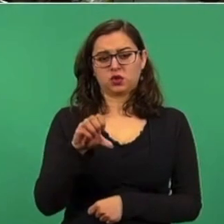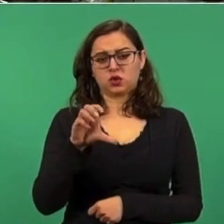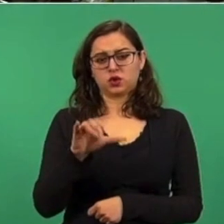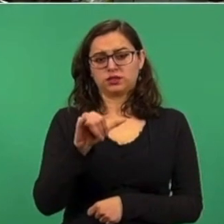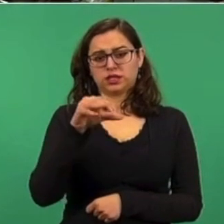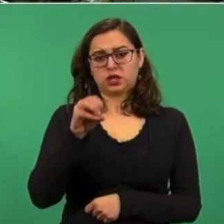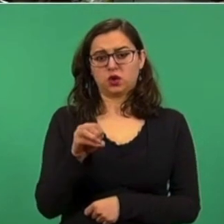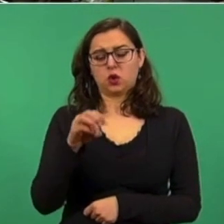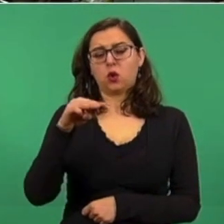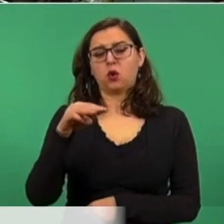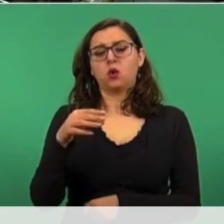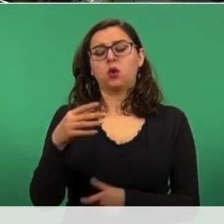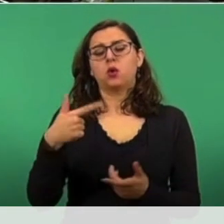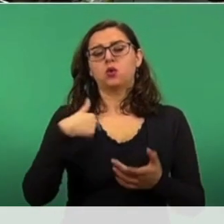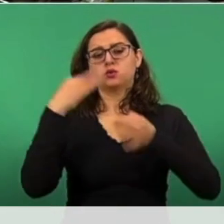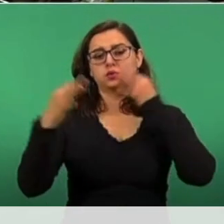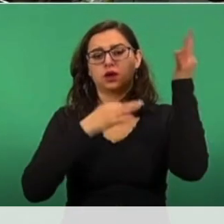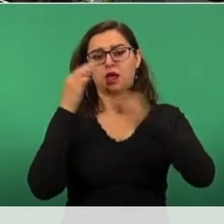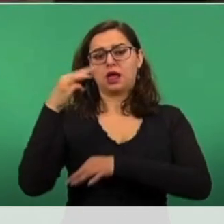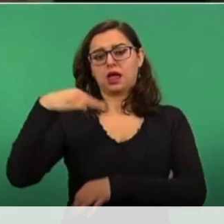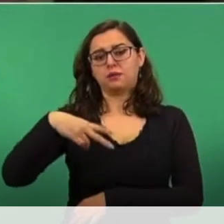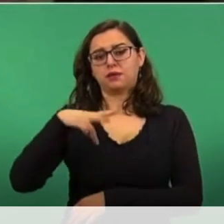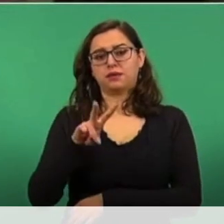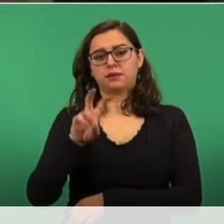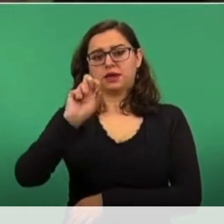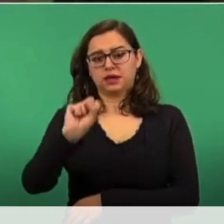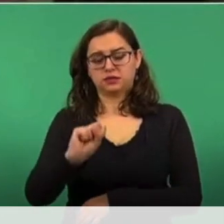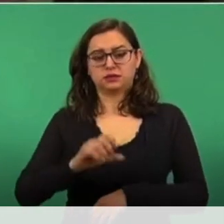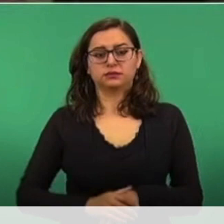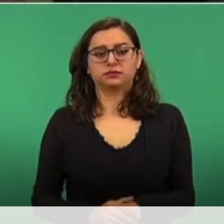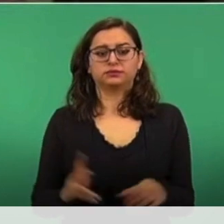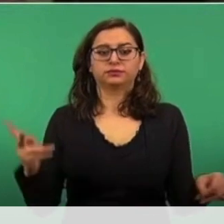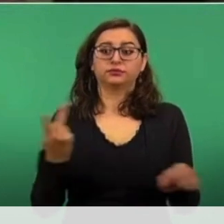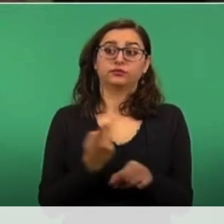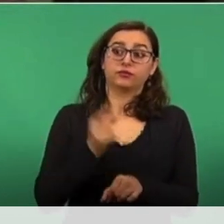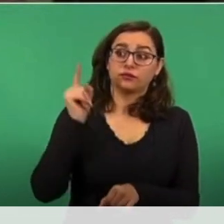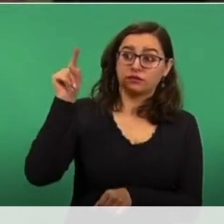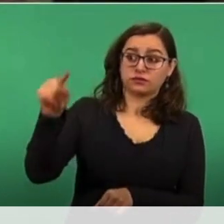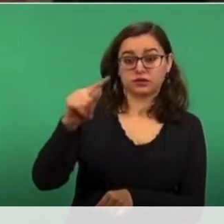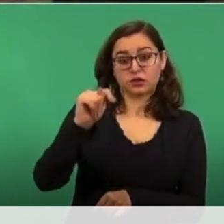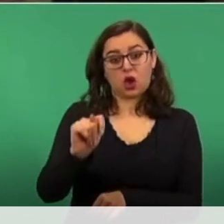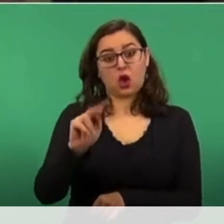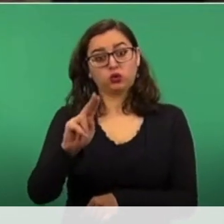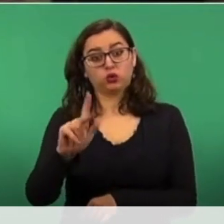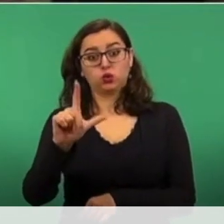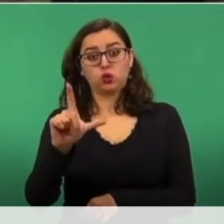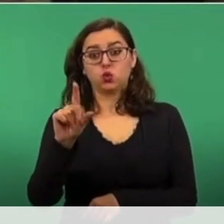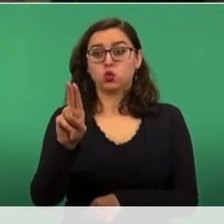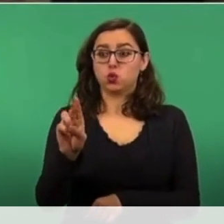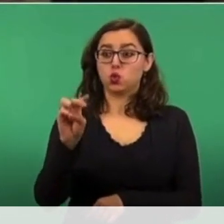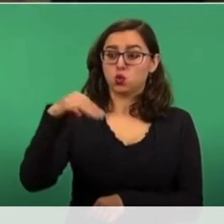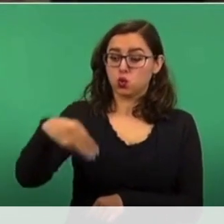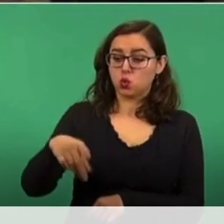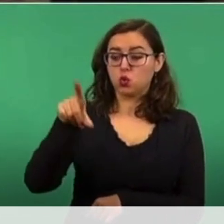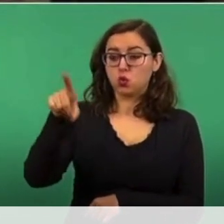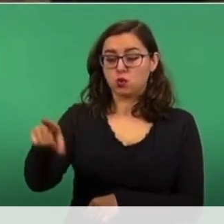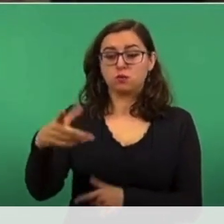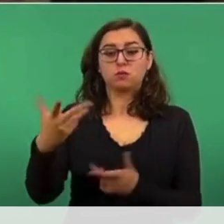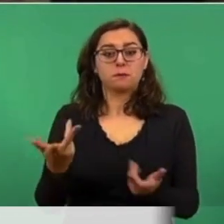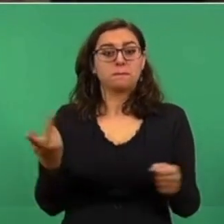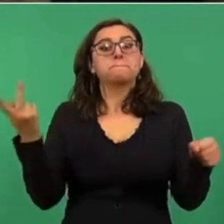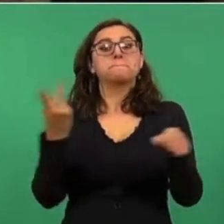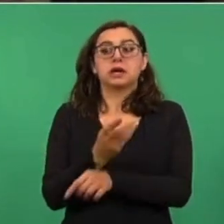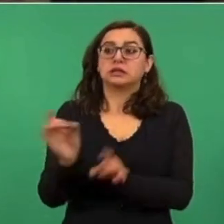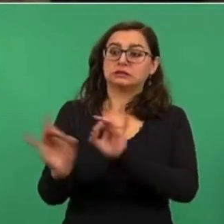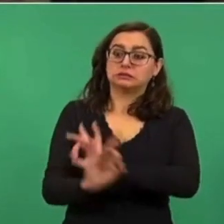¿Cuál es el parte que tiene usted al respecto de los hechos en Tulum, esta reacción que tuvo el gobierno de Alemania de que